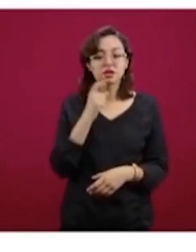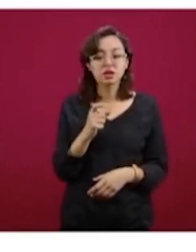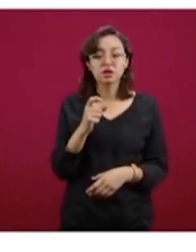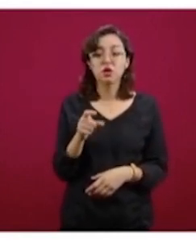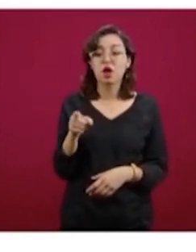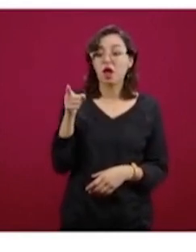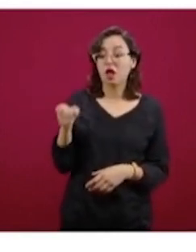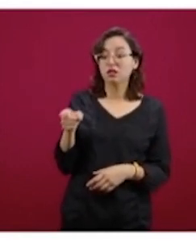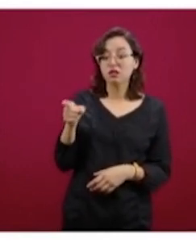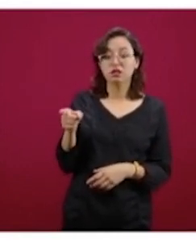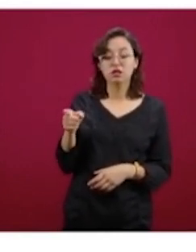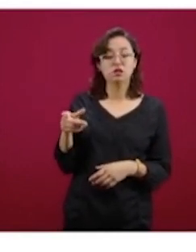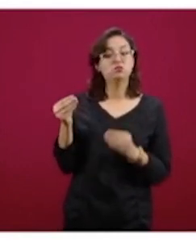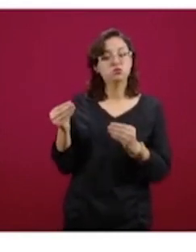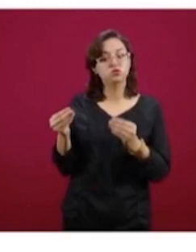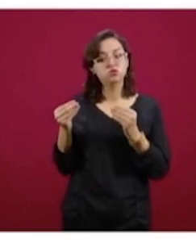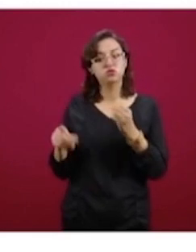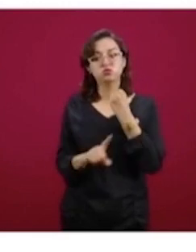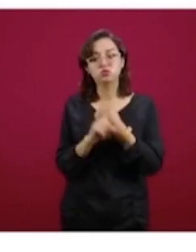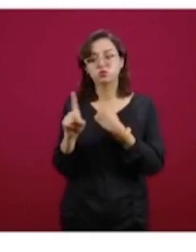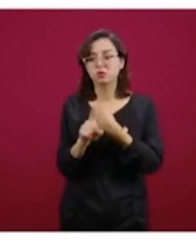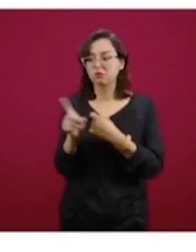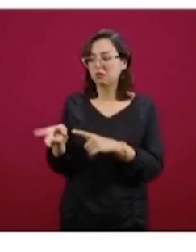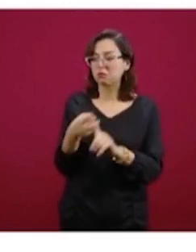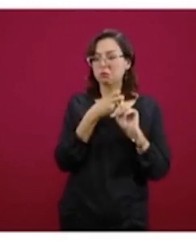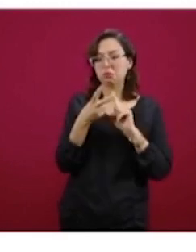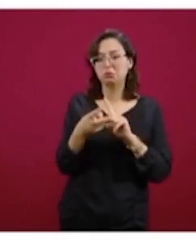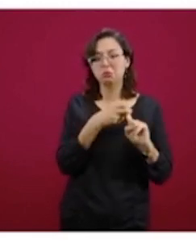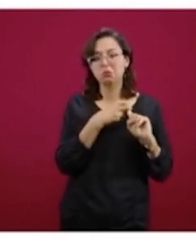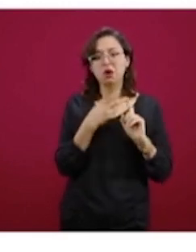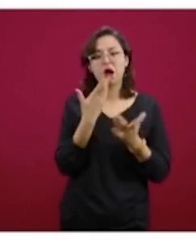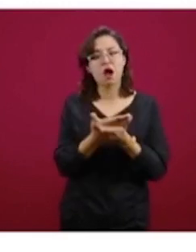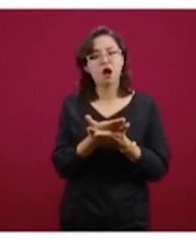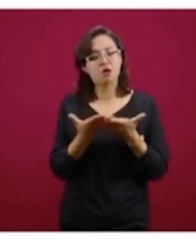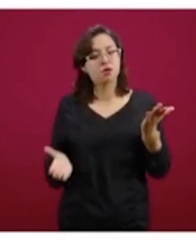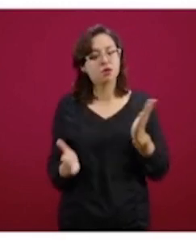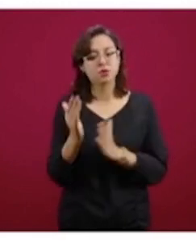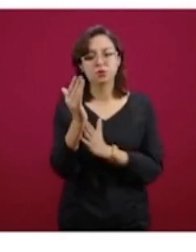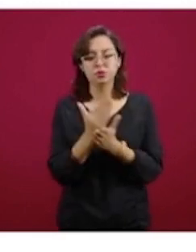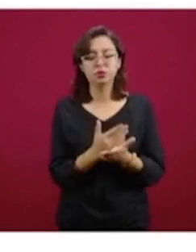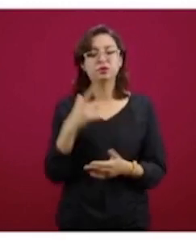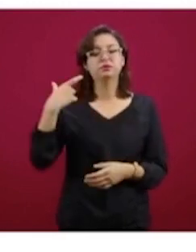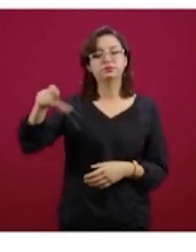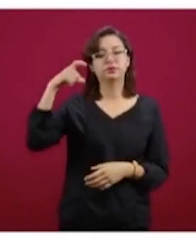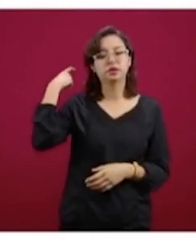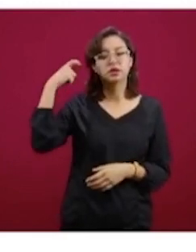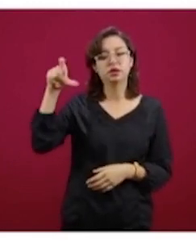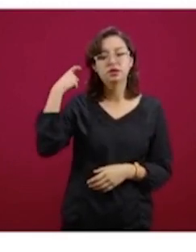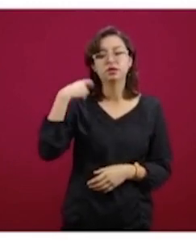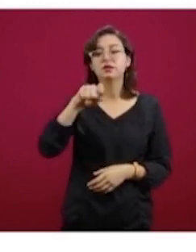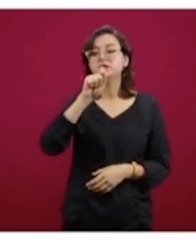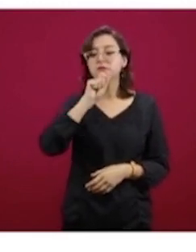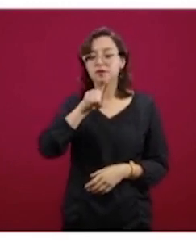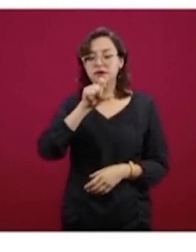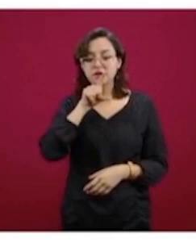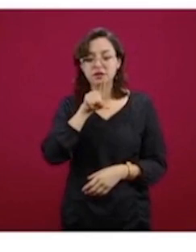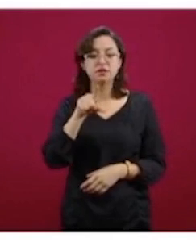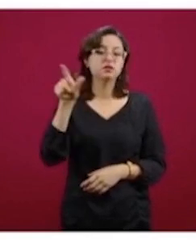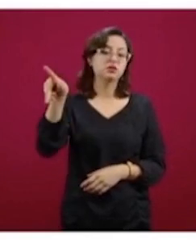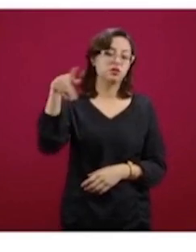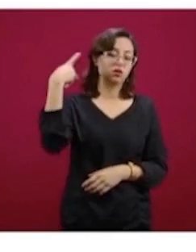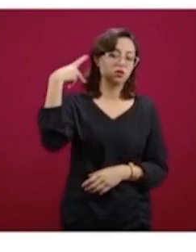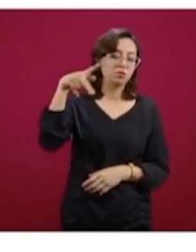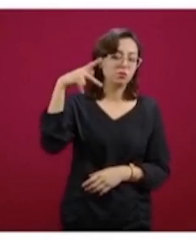tuvo problemas serios, aquí afortunadamente hemos avanzado, Querétaro, Jalisco también, Puebla,